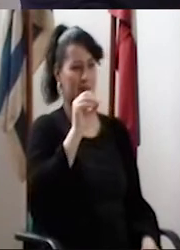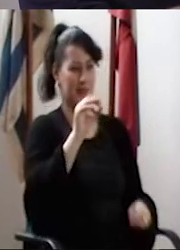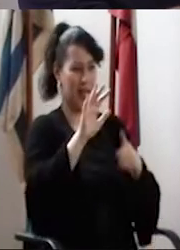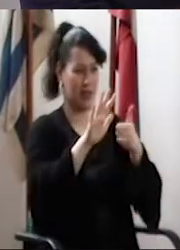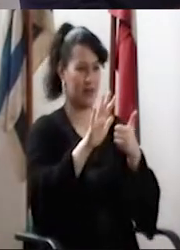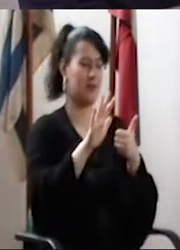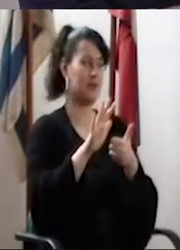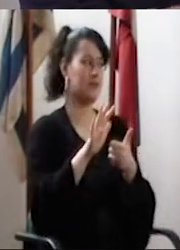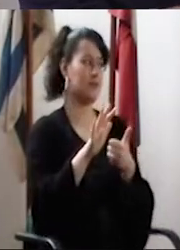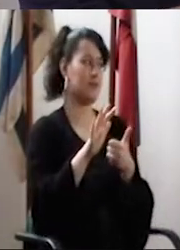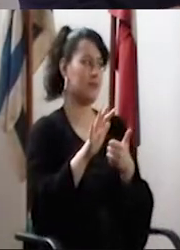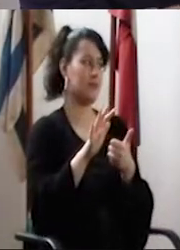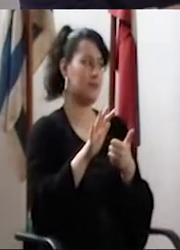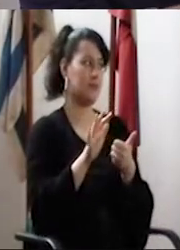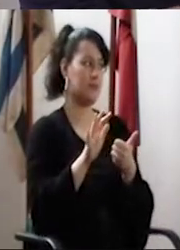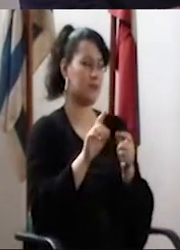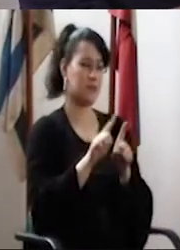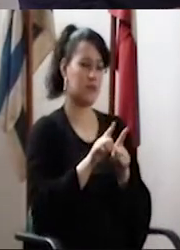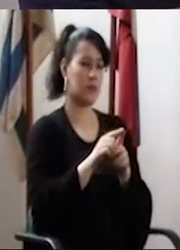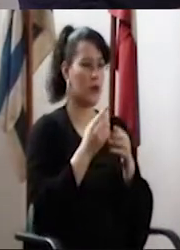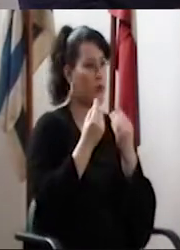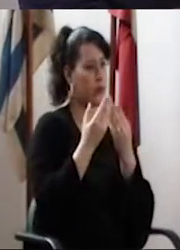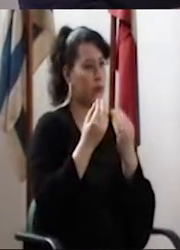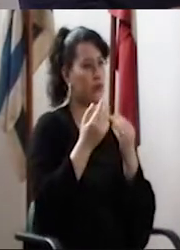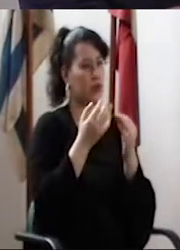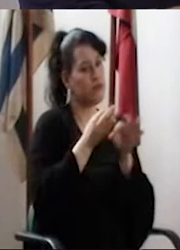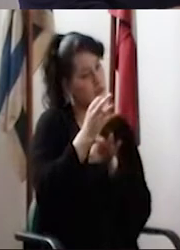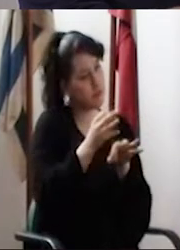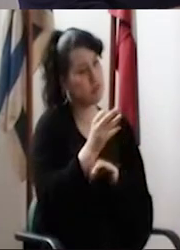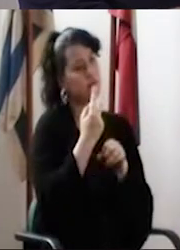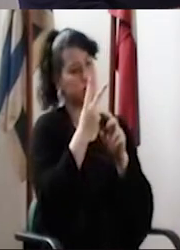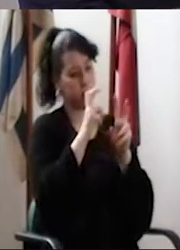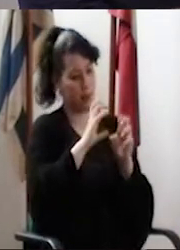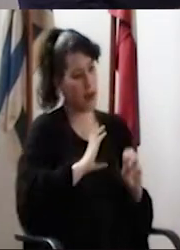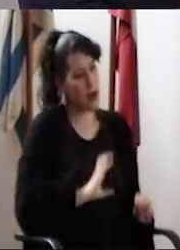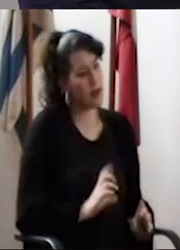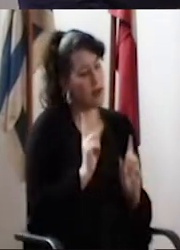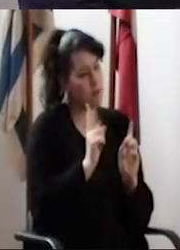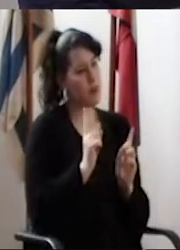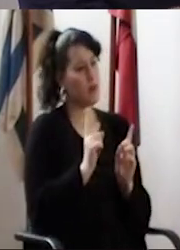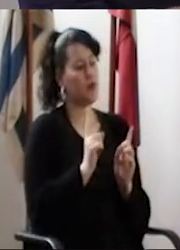en ese sentido, dando muchas de estas directivas.